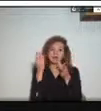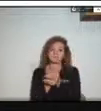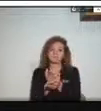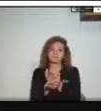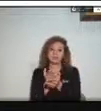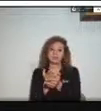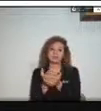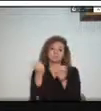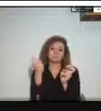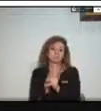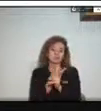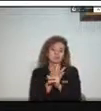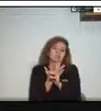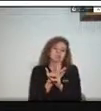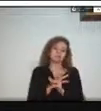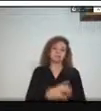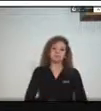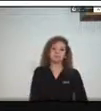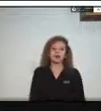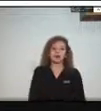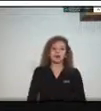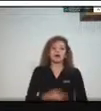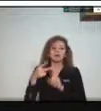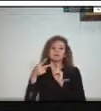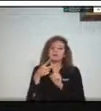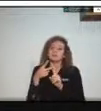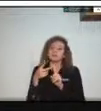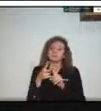como un segundo escenario hemos